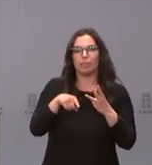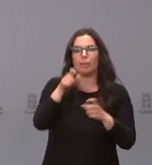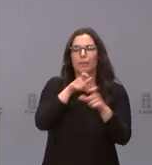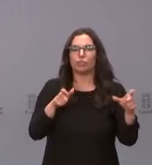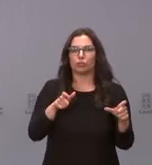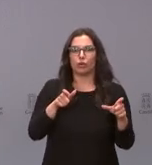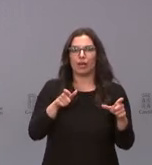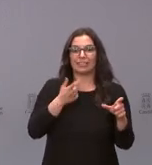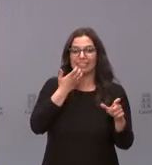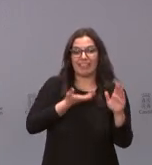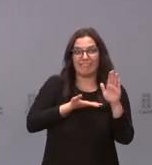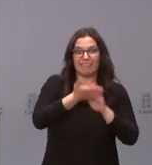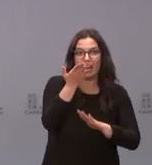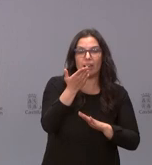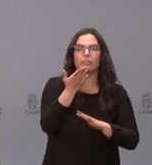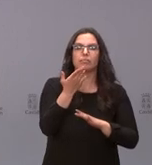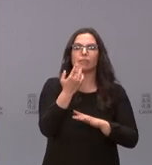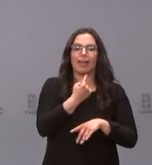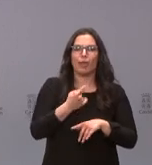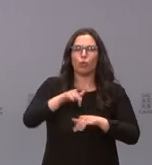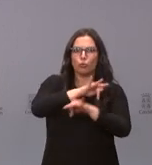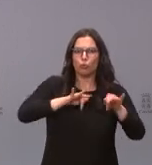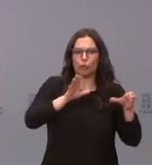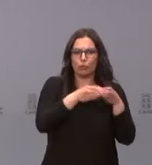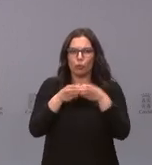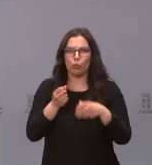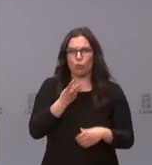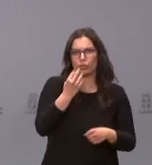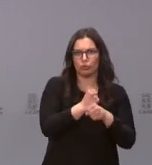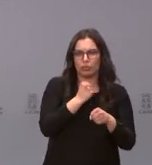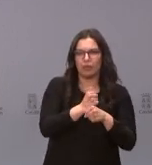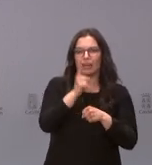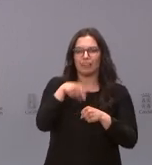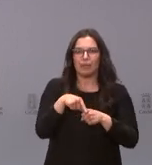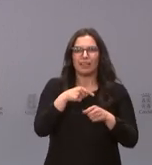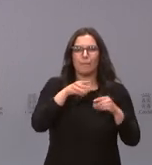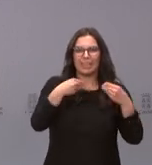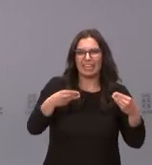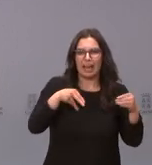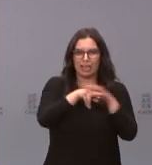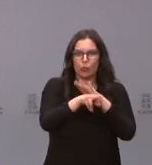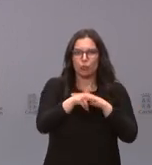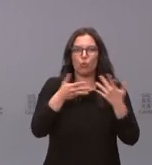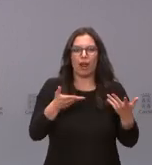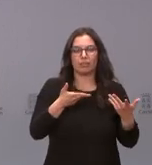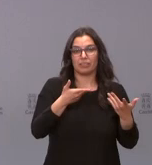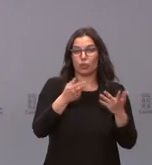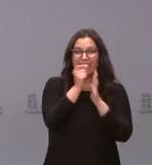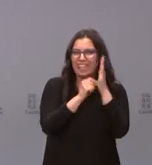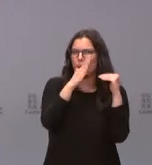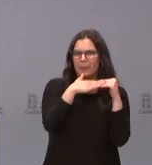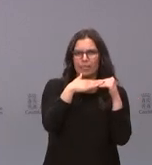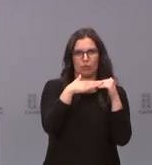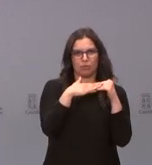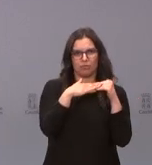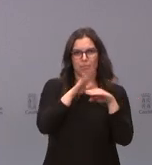que tener en esa salida cada parque por turno, las dotaciones y equipamientos que tiene que tener y, por tanto, todos unos criterios mínimos en todos los